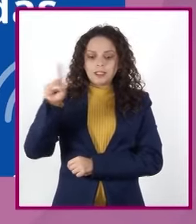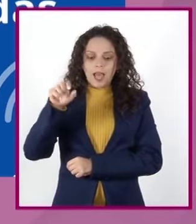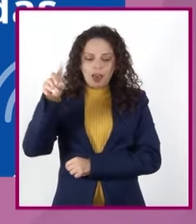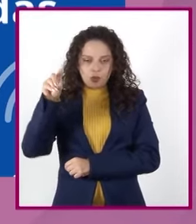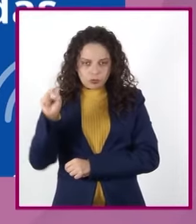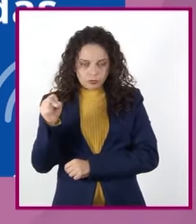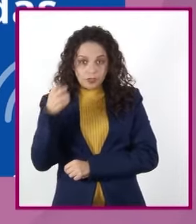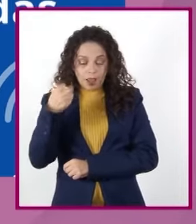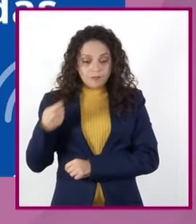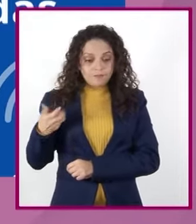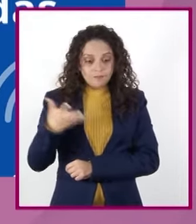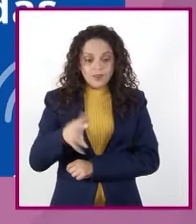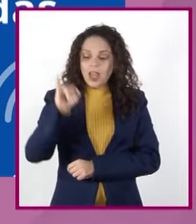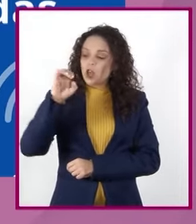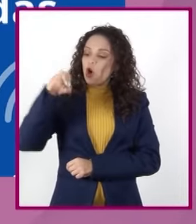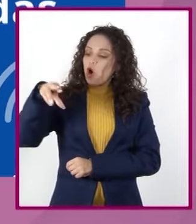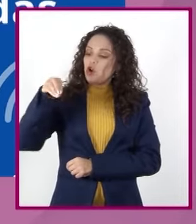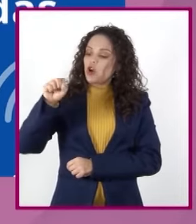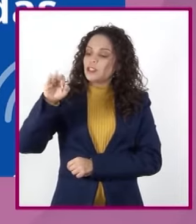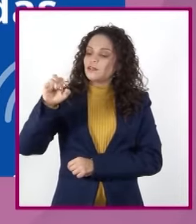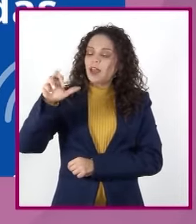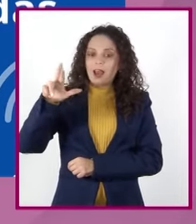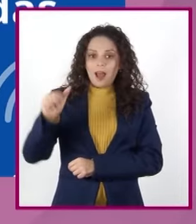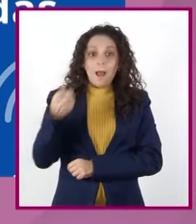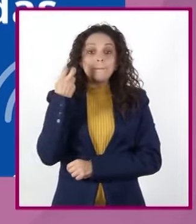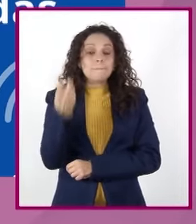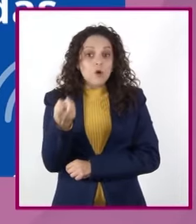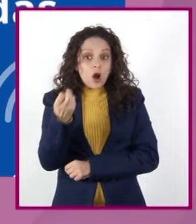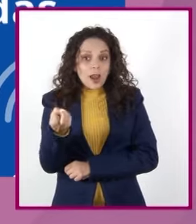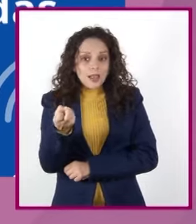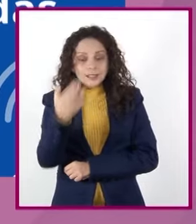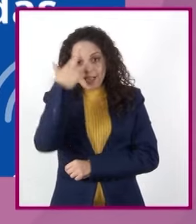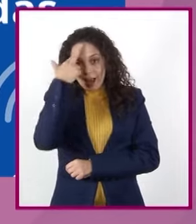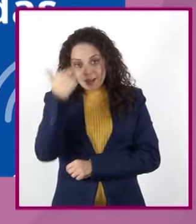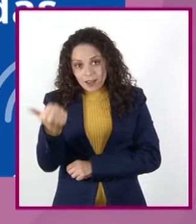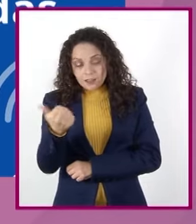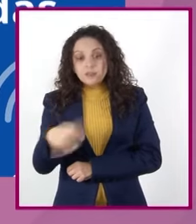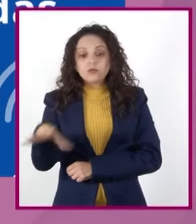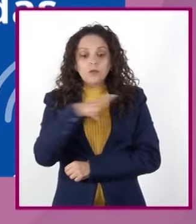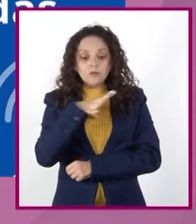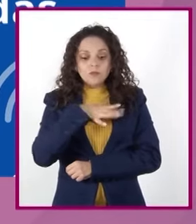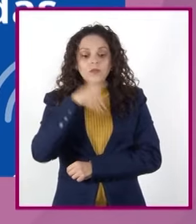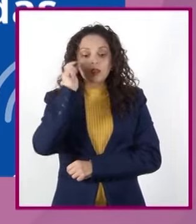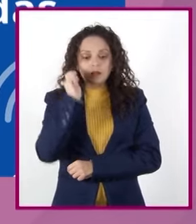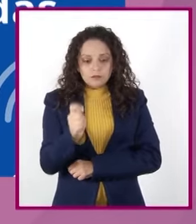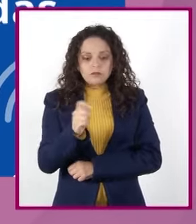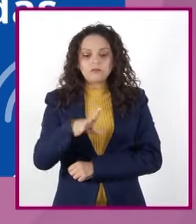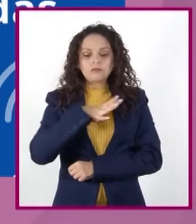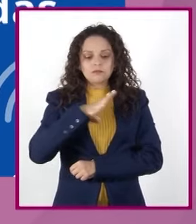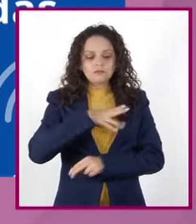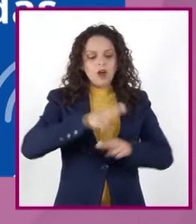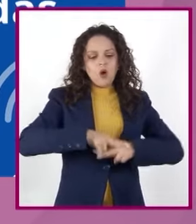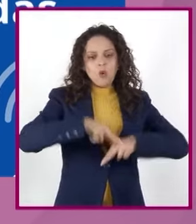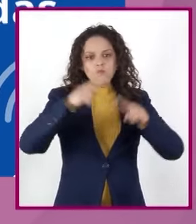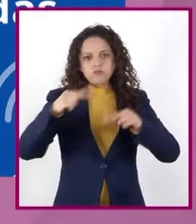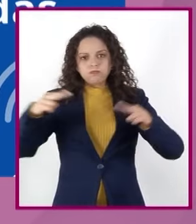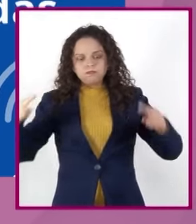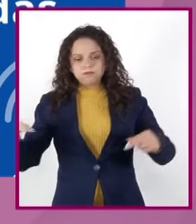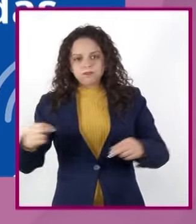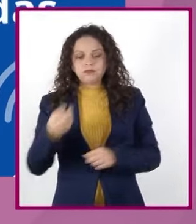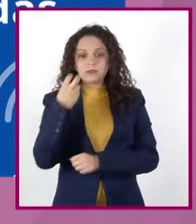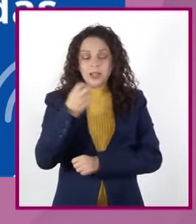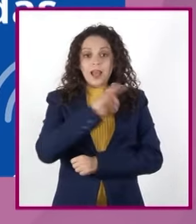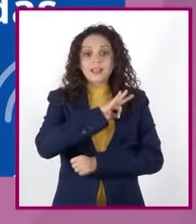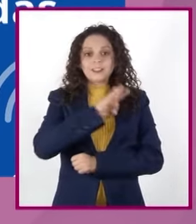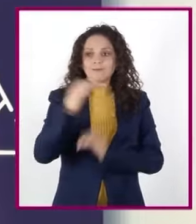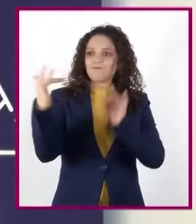se le denomina ionósfera, y motivo por el cual permite la transmisión de ondas de radio y hace posibles las